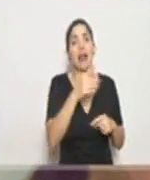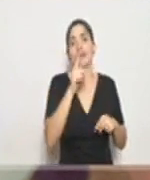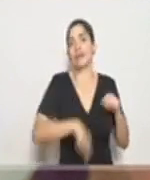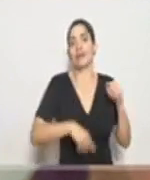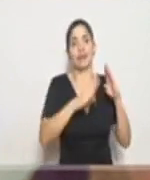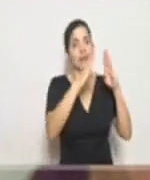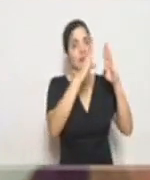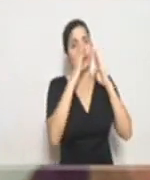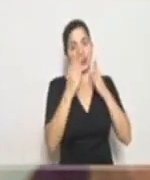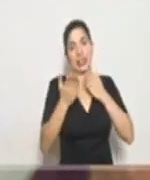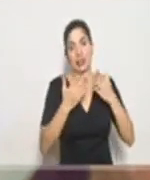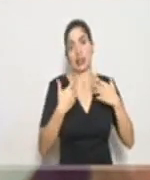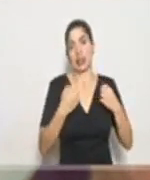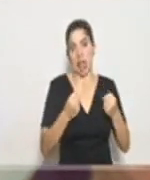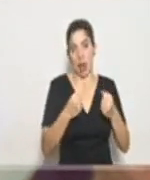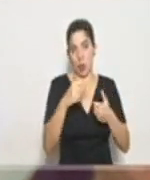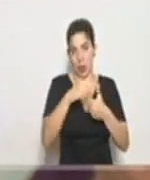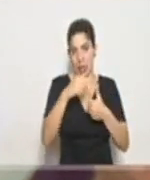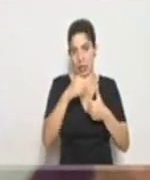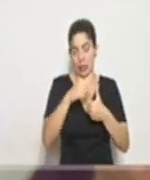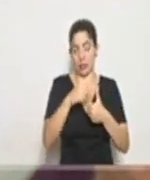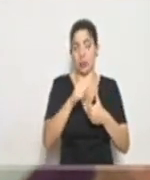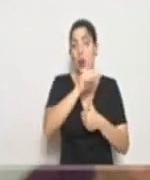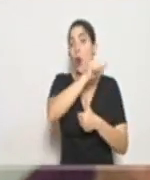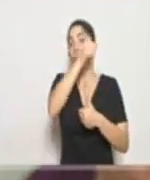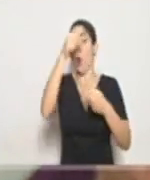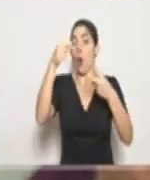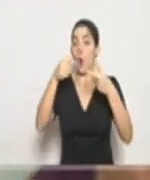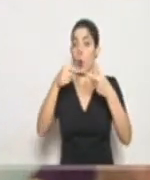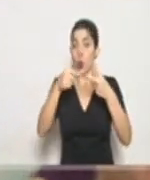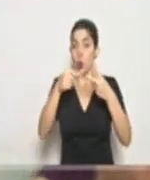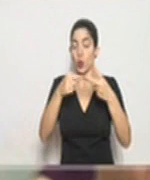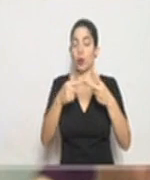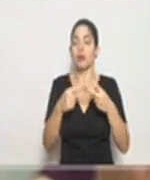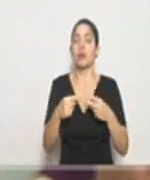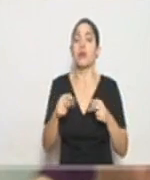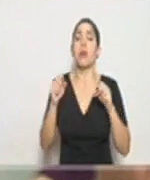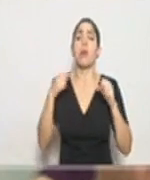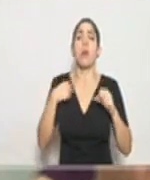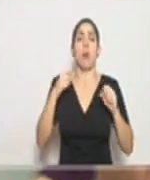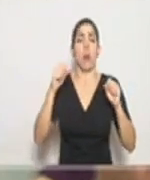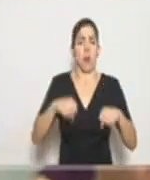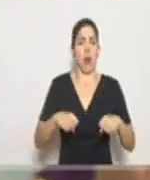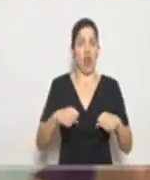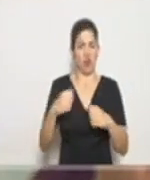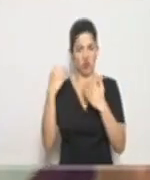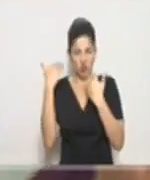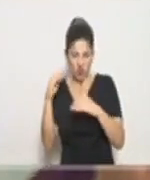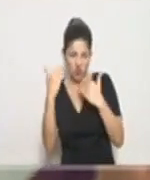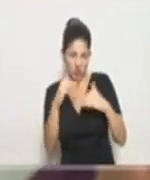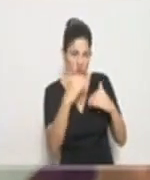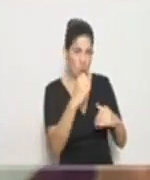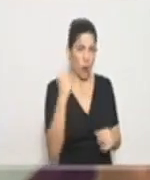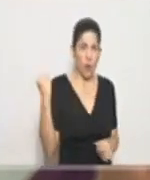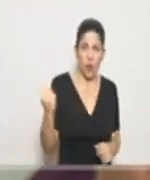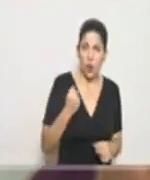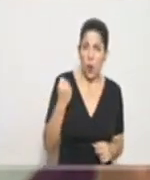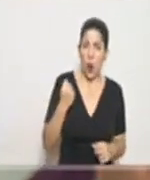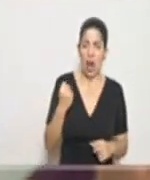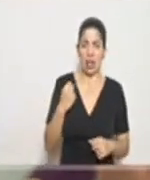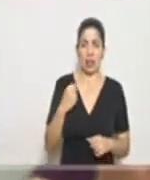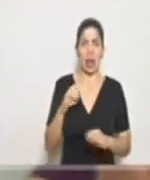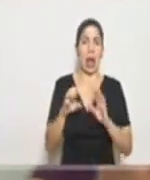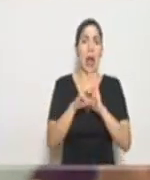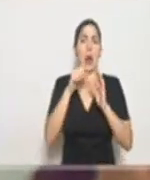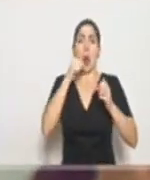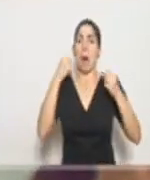en los servicios de salud. Tenemos otro escenario donde podemos ser sumamente restrictivos, casi que no